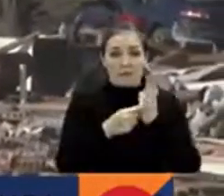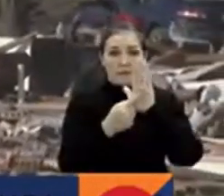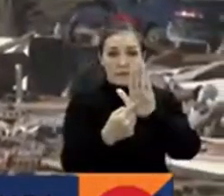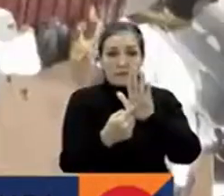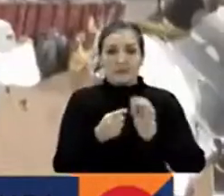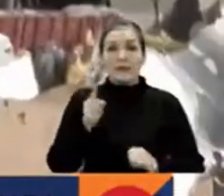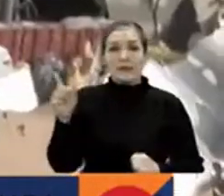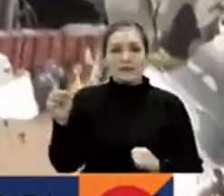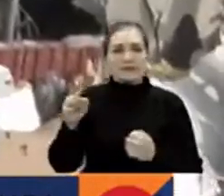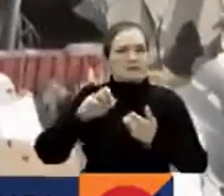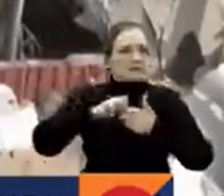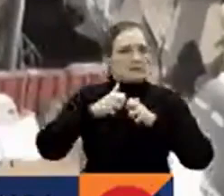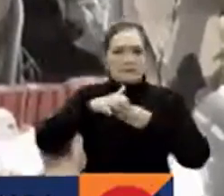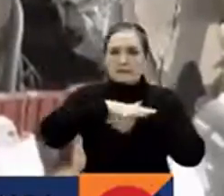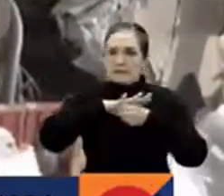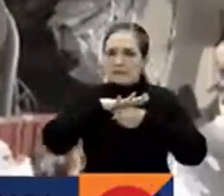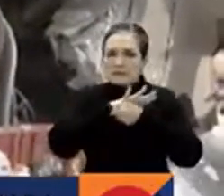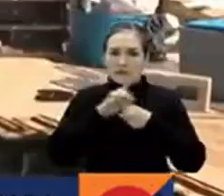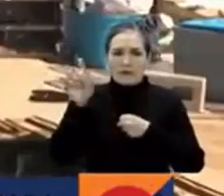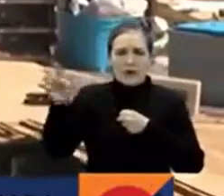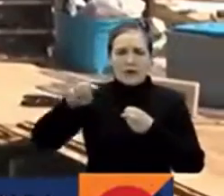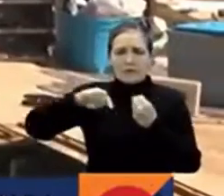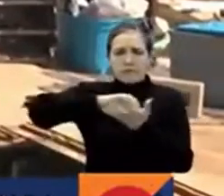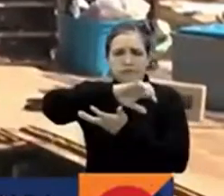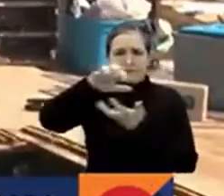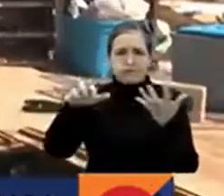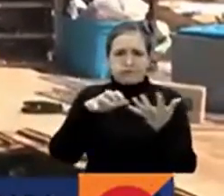La reducción de todo lo conocido a pedazos.